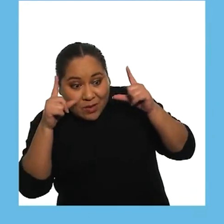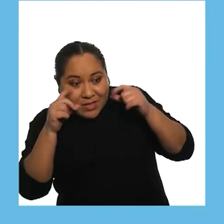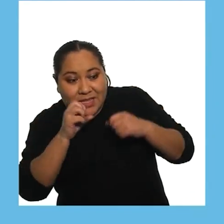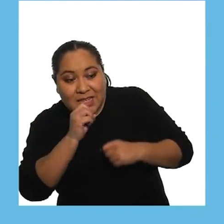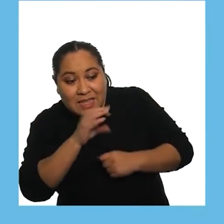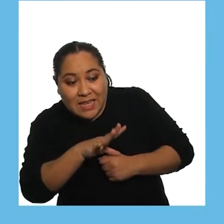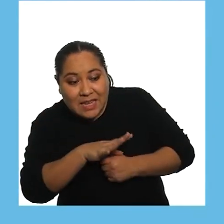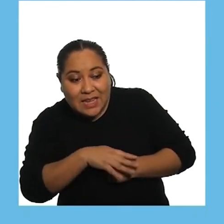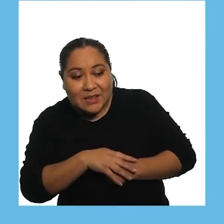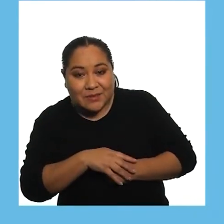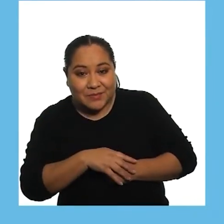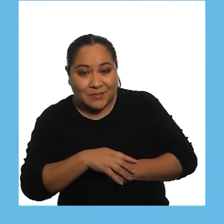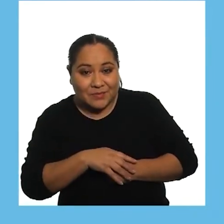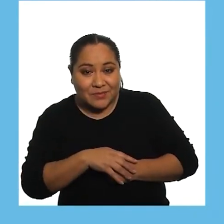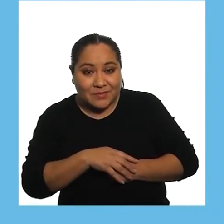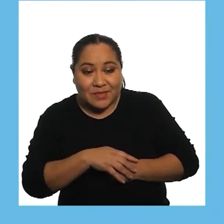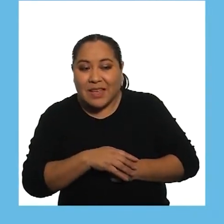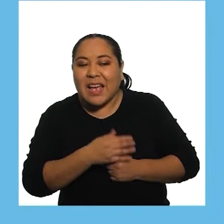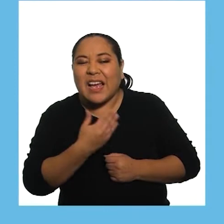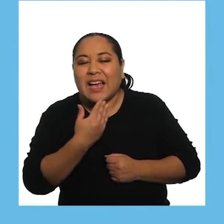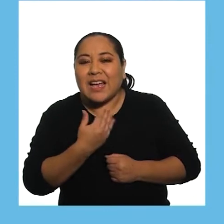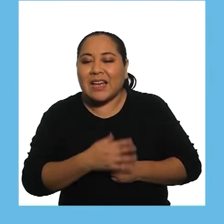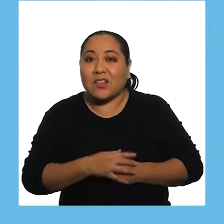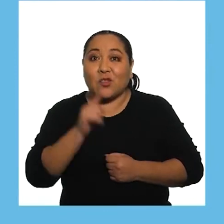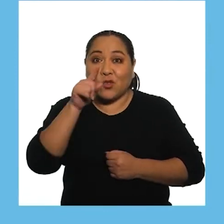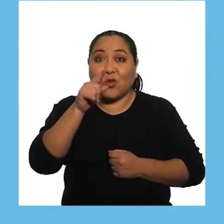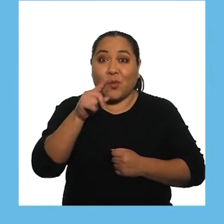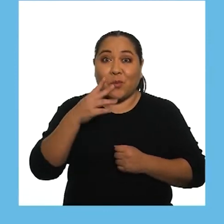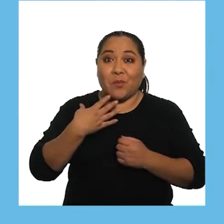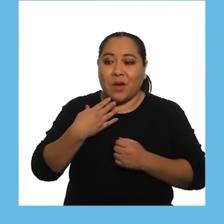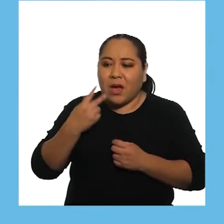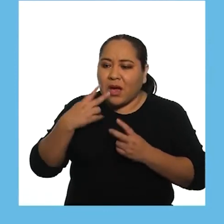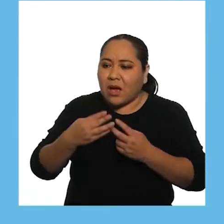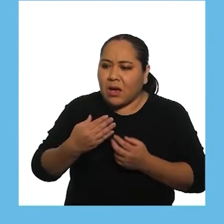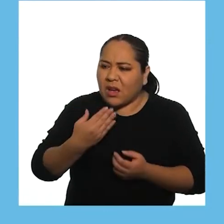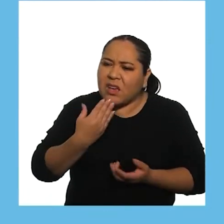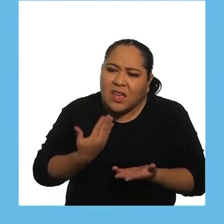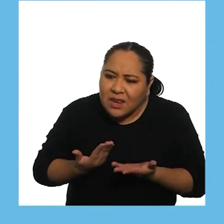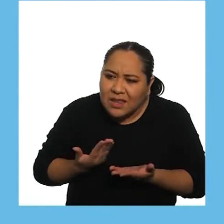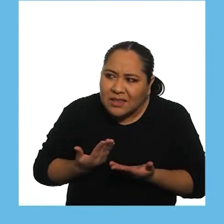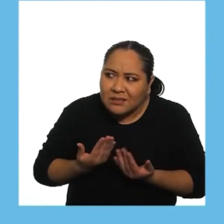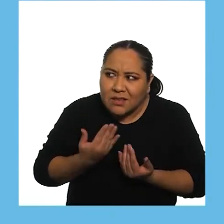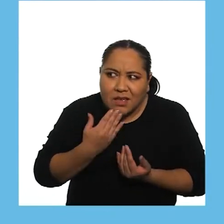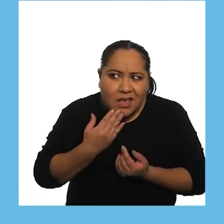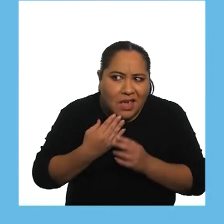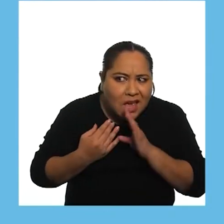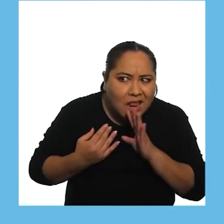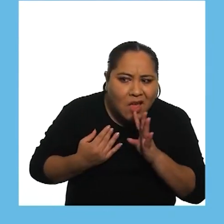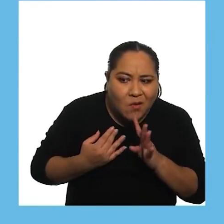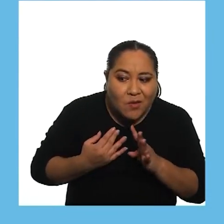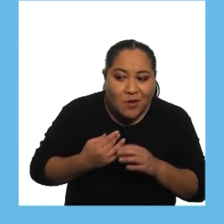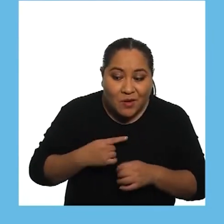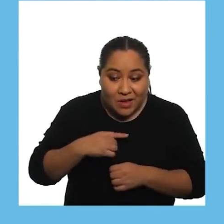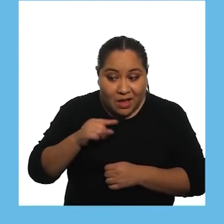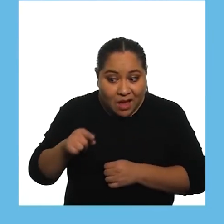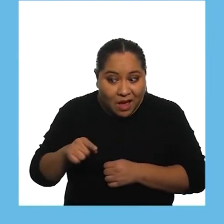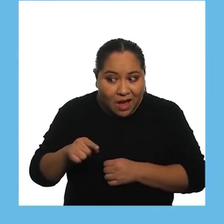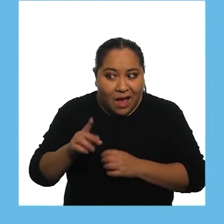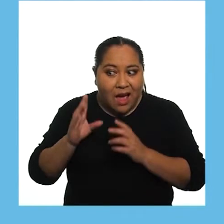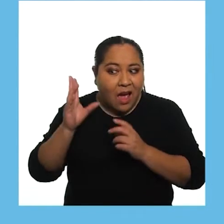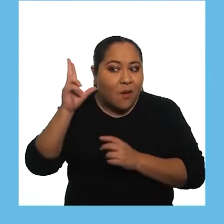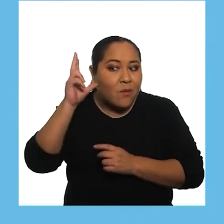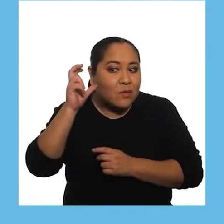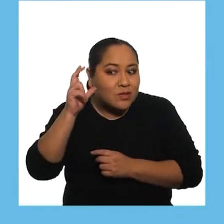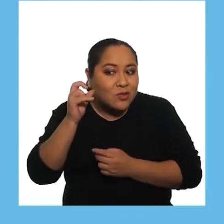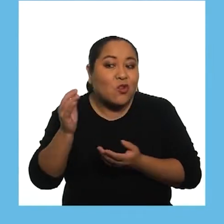sorpresa y dile ¿Quién es? ¿Quién habló? Dile